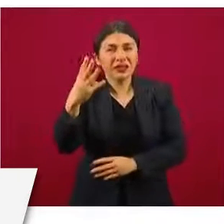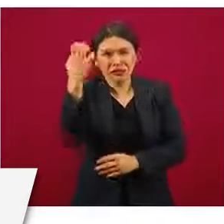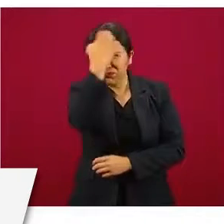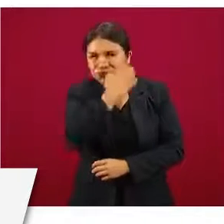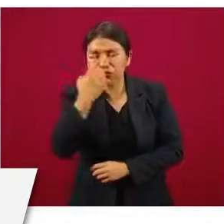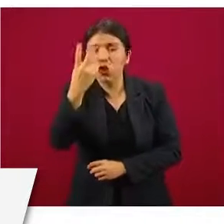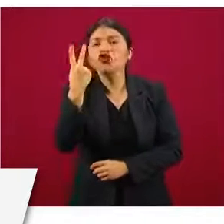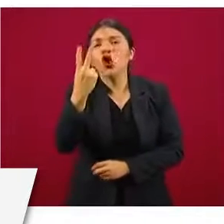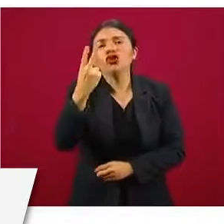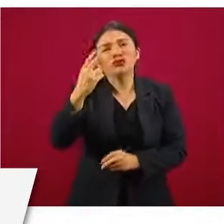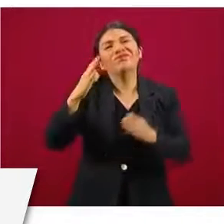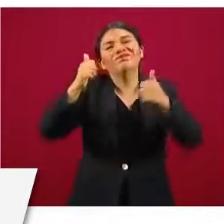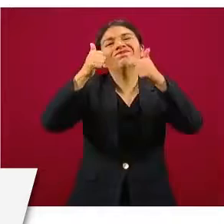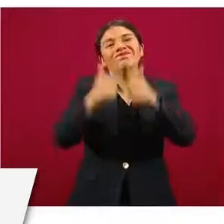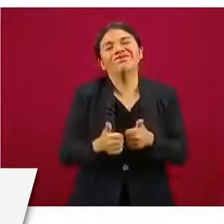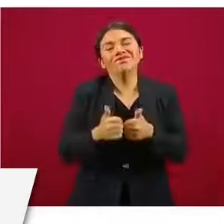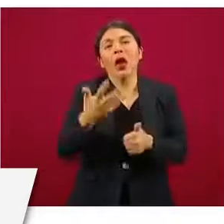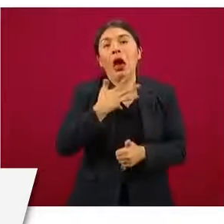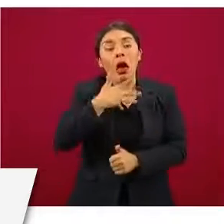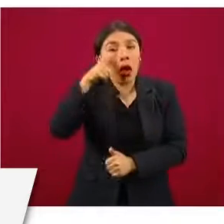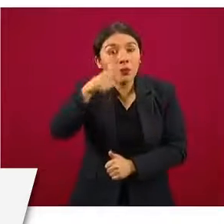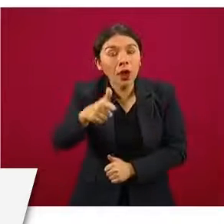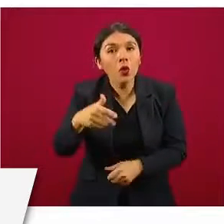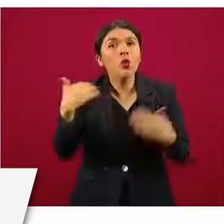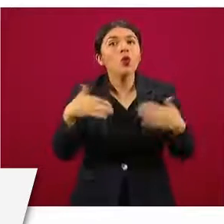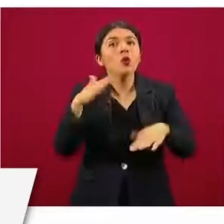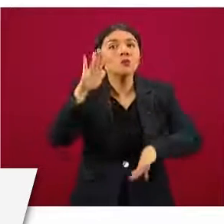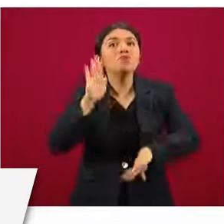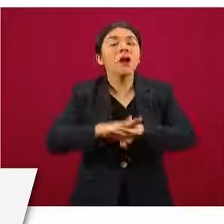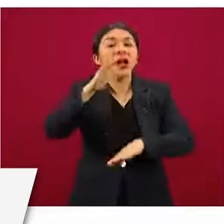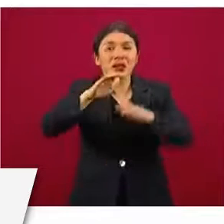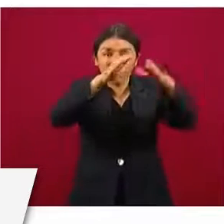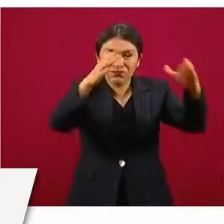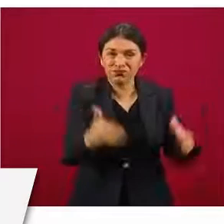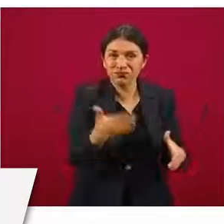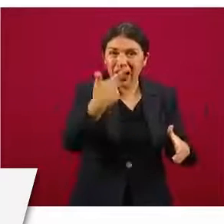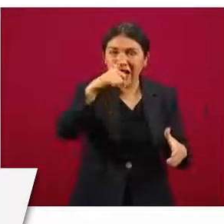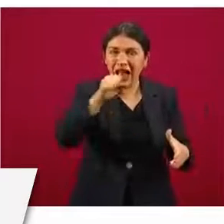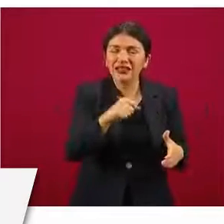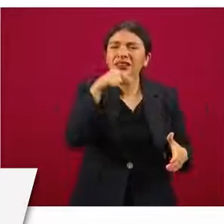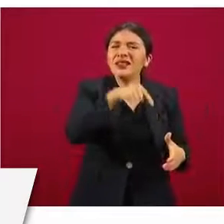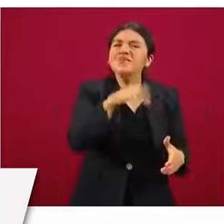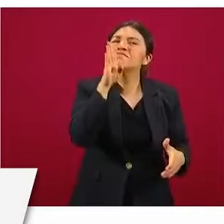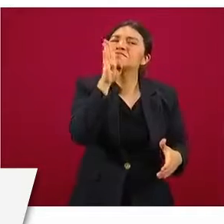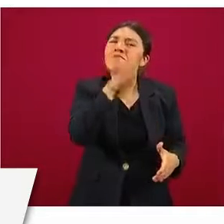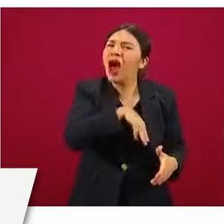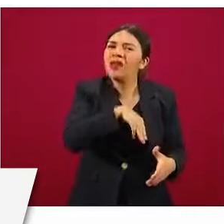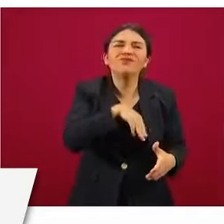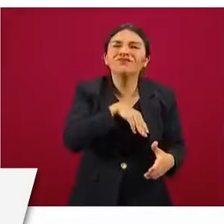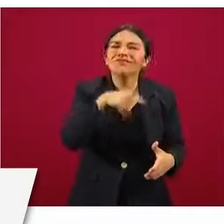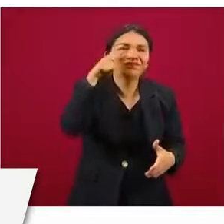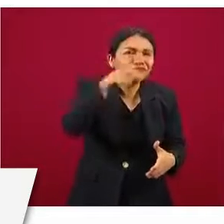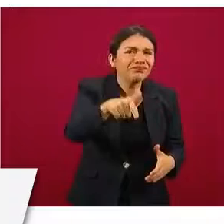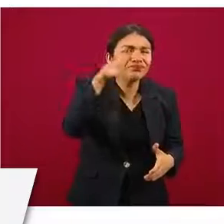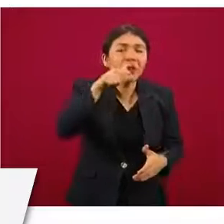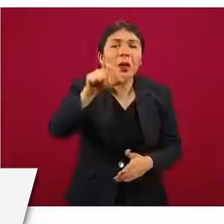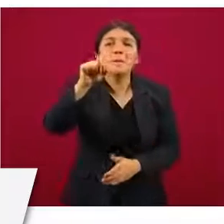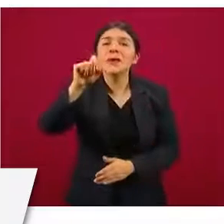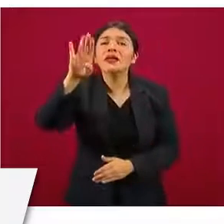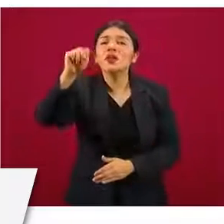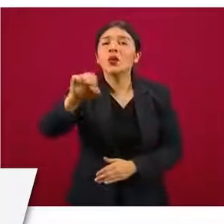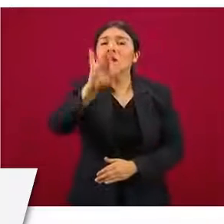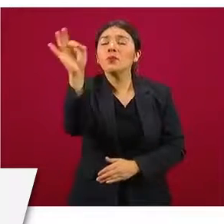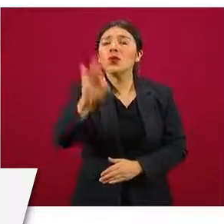y encontramos ahora sí un número alto de cilindros en mal estado, encontramos un 29